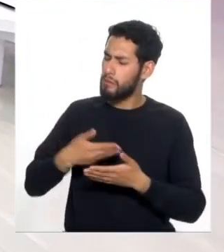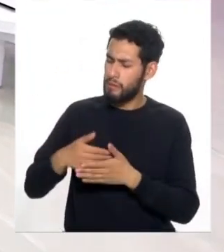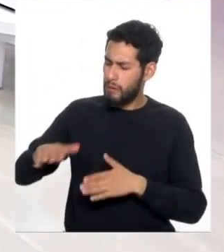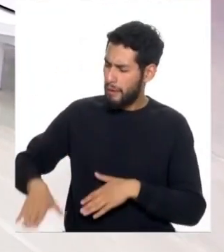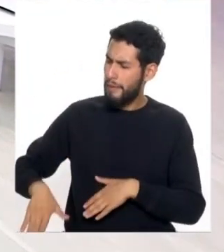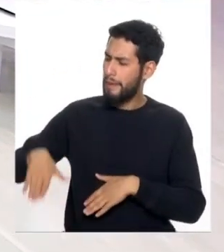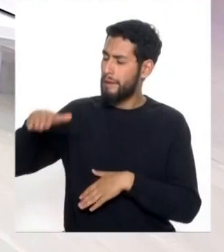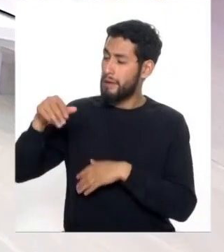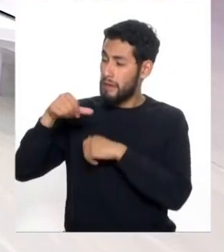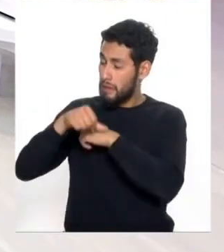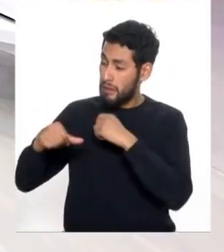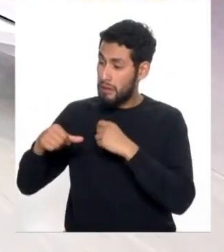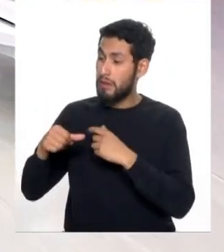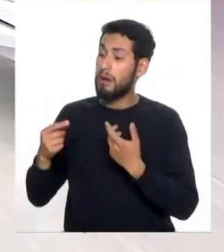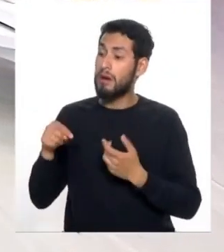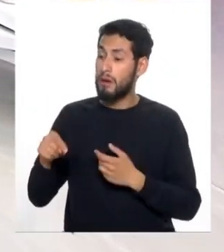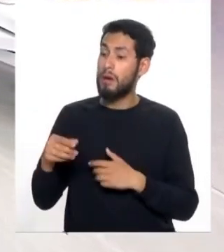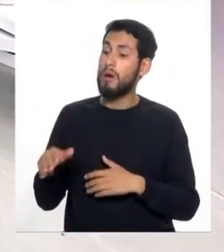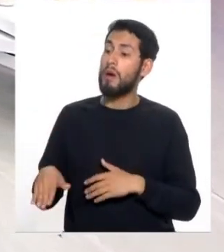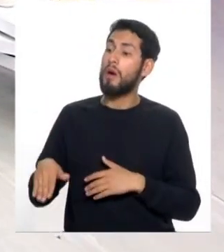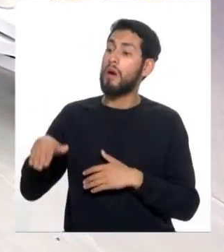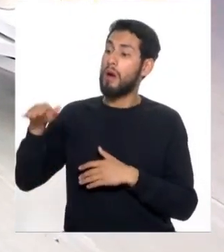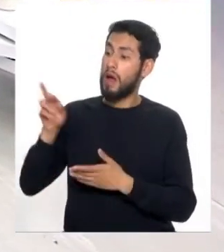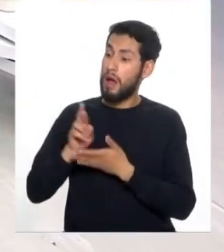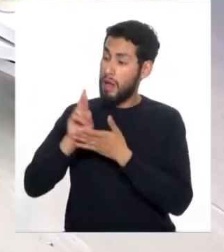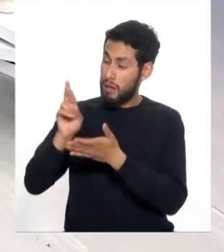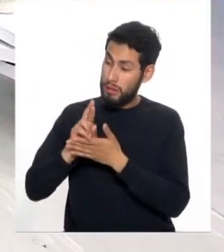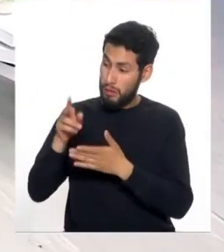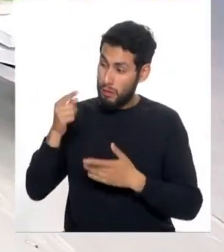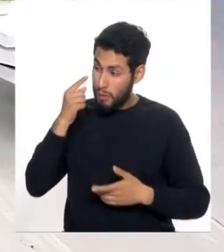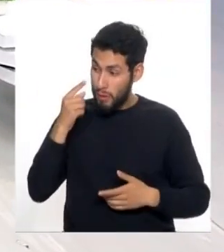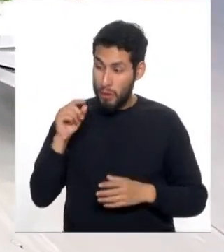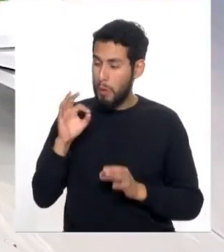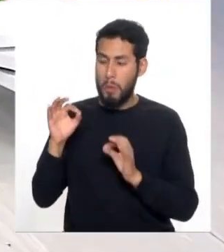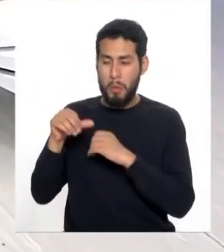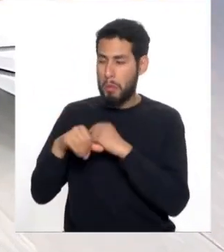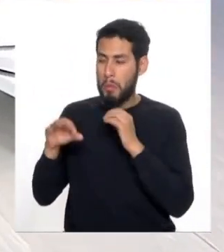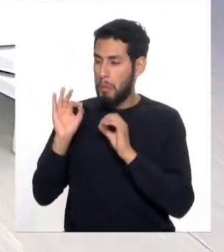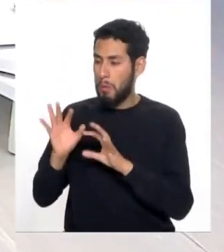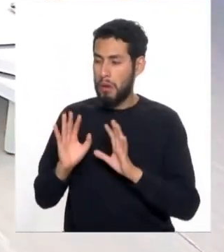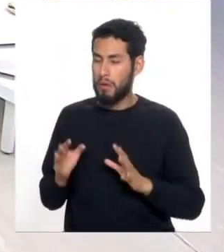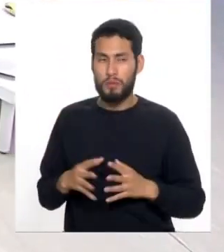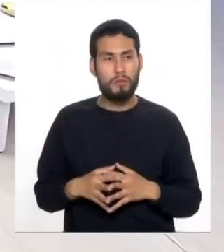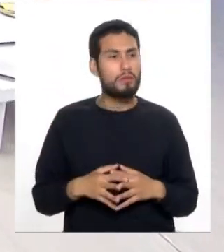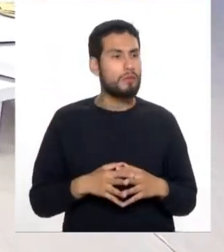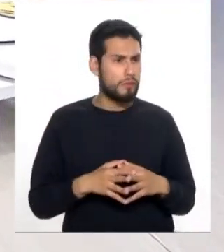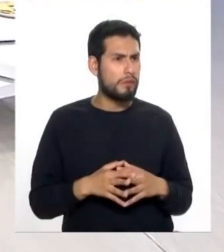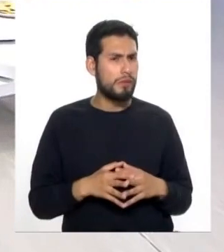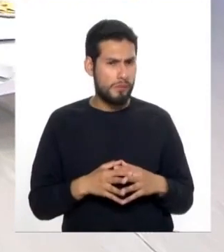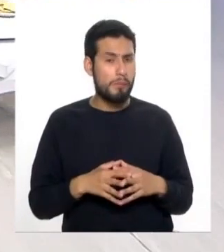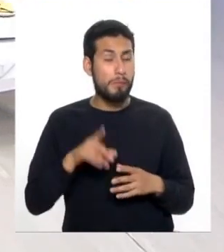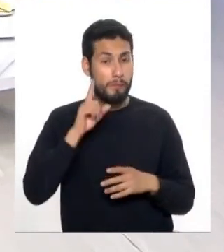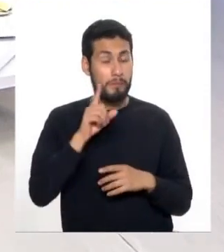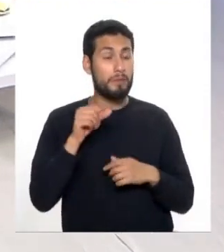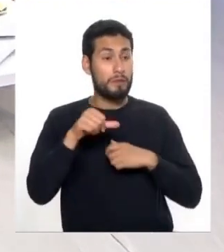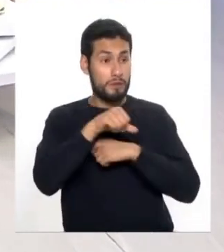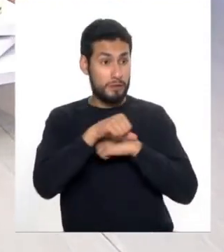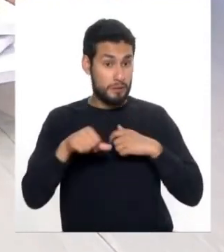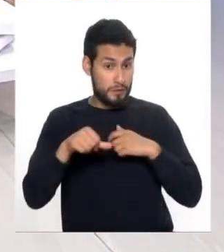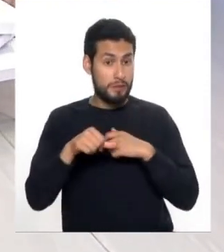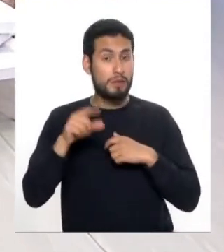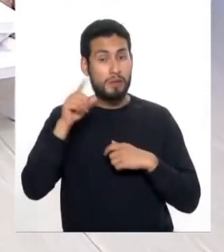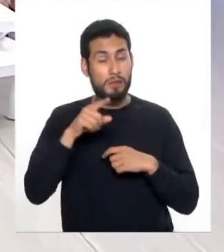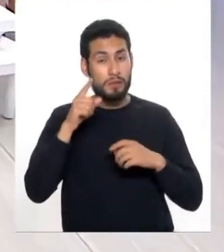algún tratamiento de rehabilitación en el ojito o solamente se termina con la cirugía? Sí, se opera, se tiene que